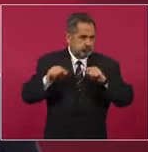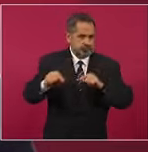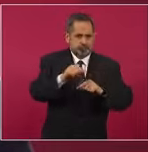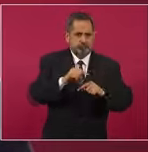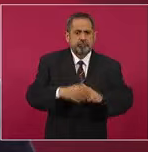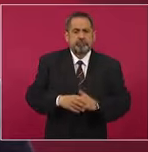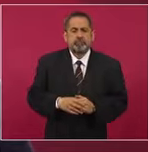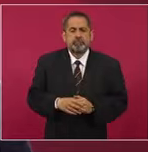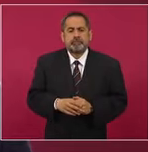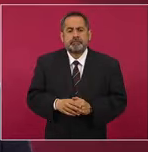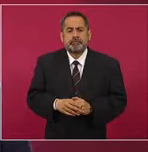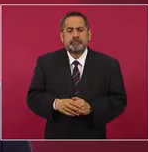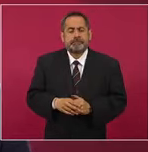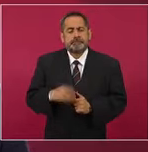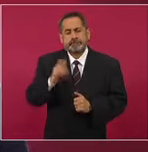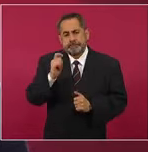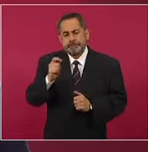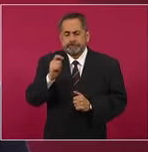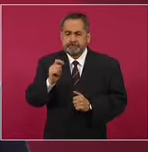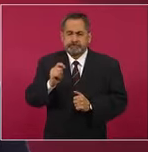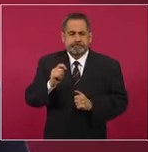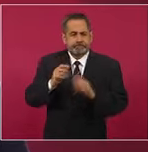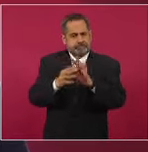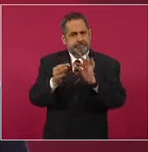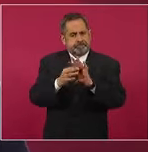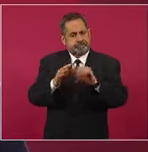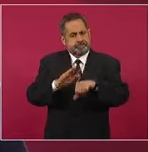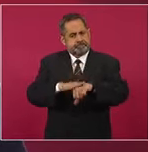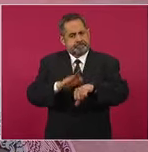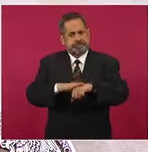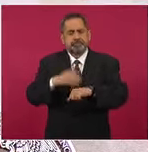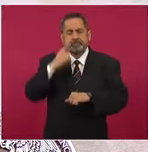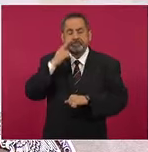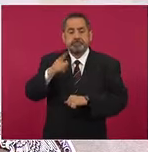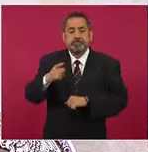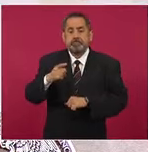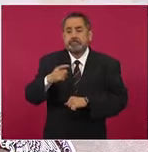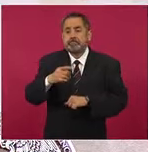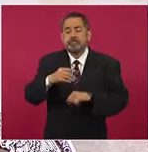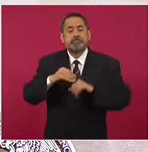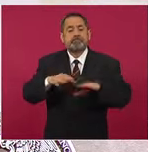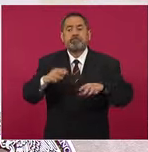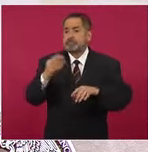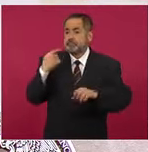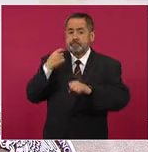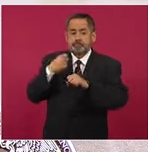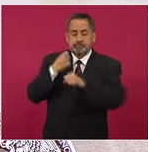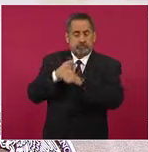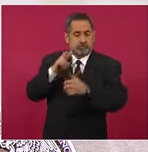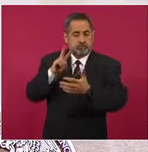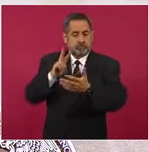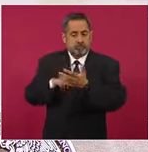Y bueno, nada más aprovechando para informar que en el año del 2021